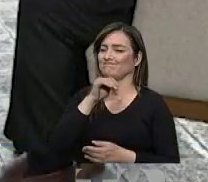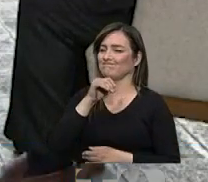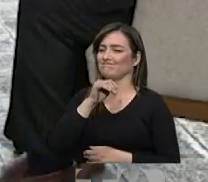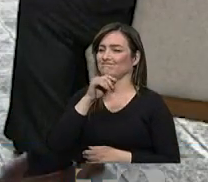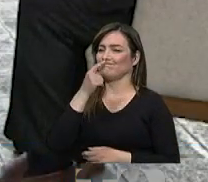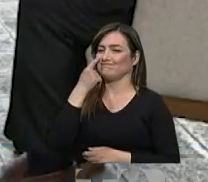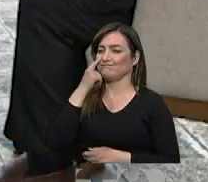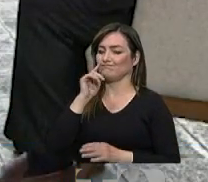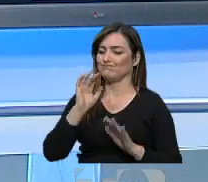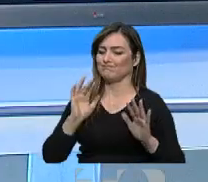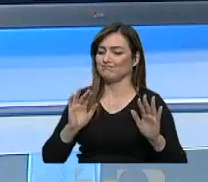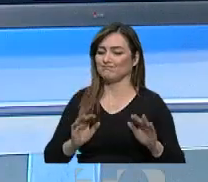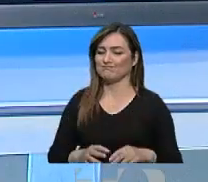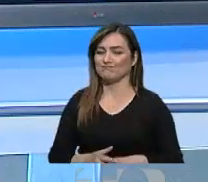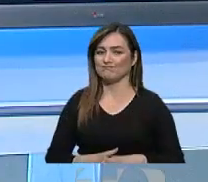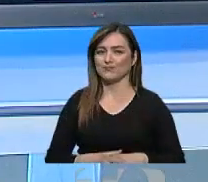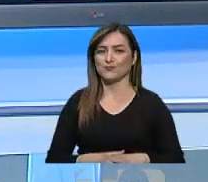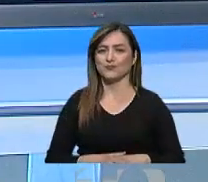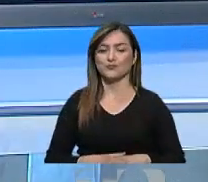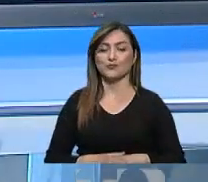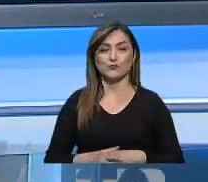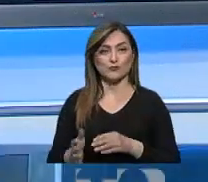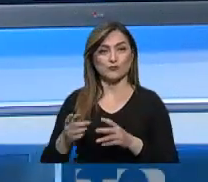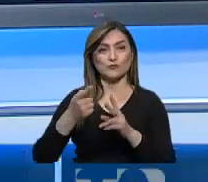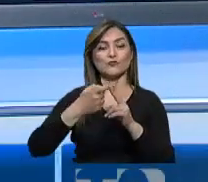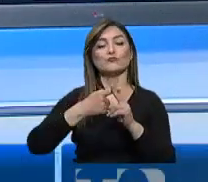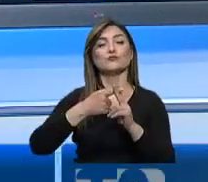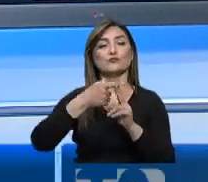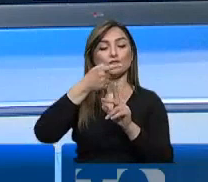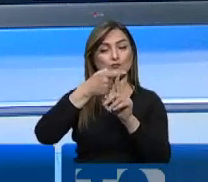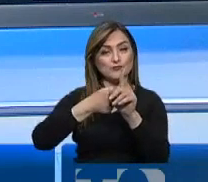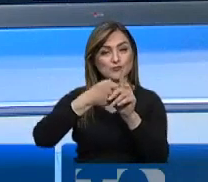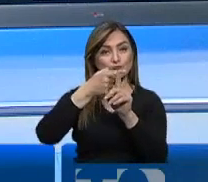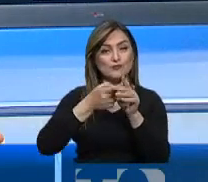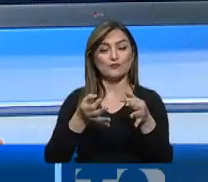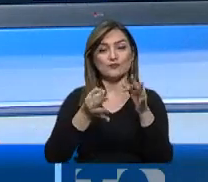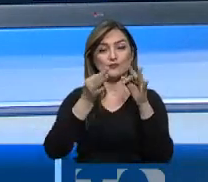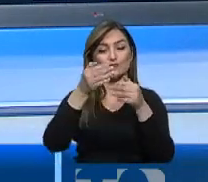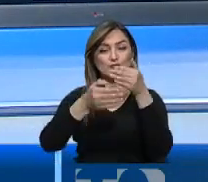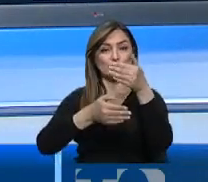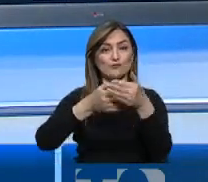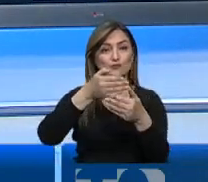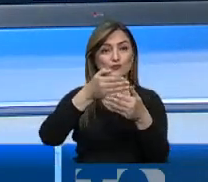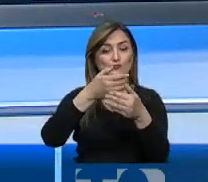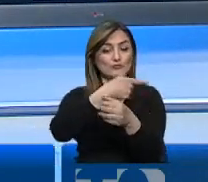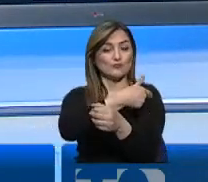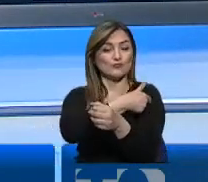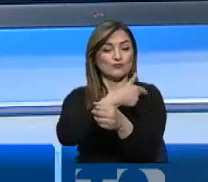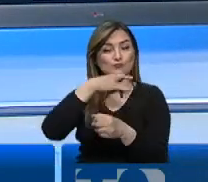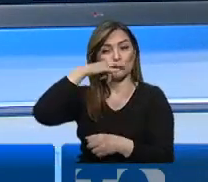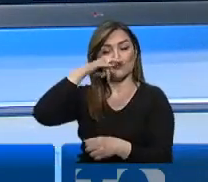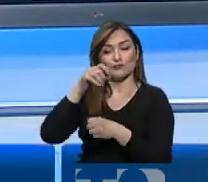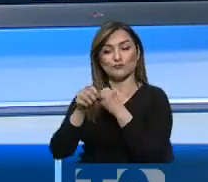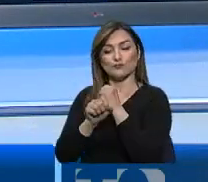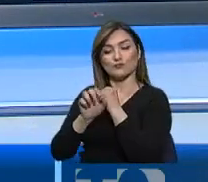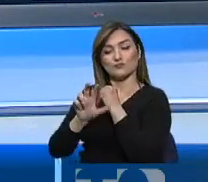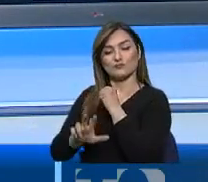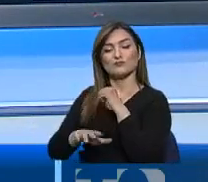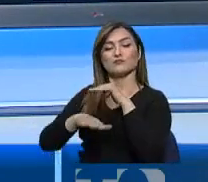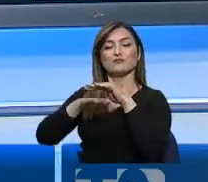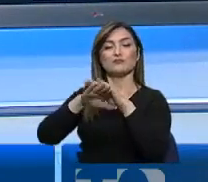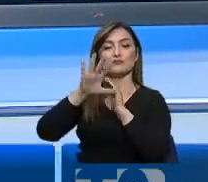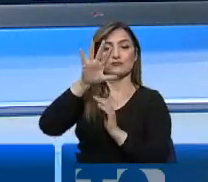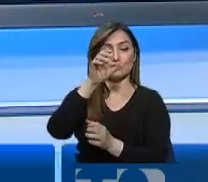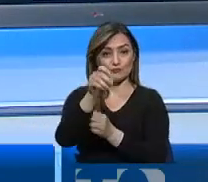Freddy Paredes, 24 horas. En febrero iniciará el proceso de vacunación para niños de 3 a 5 años, según lo anunció el presidente